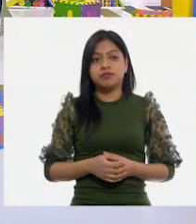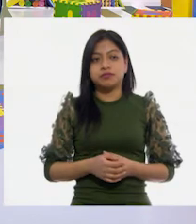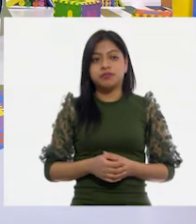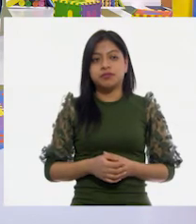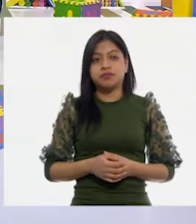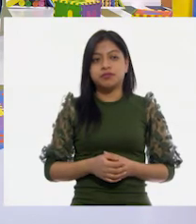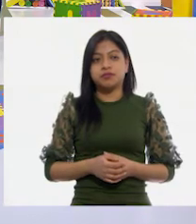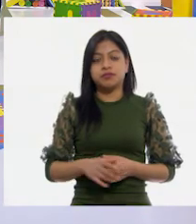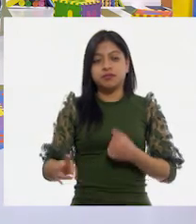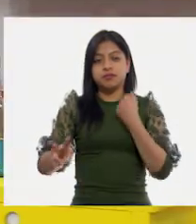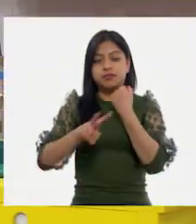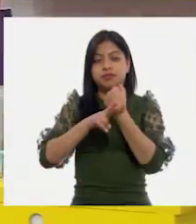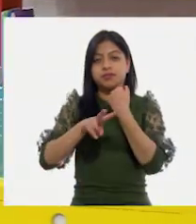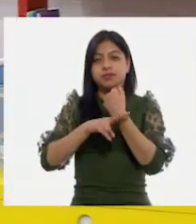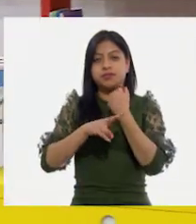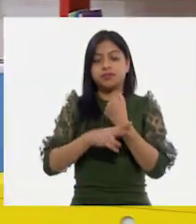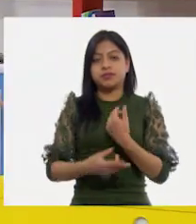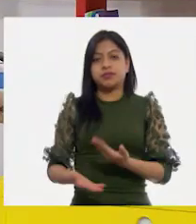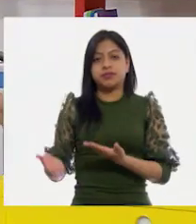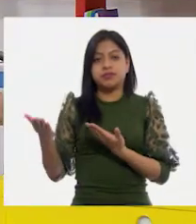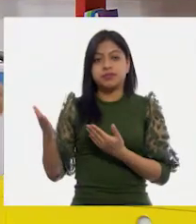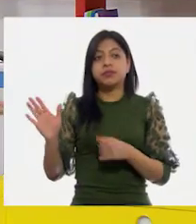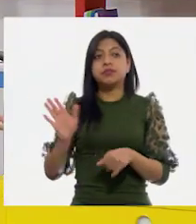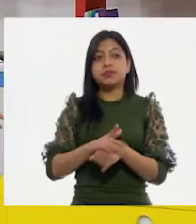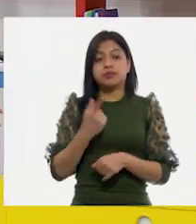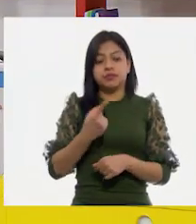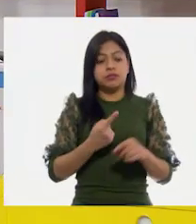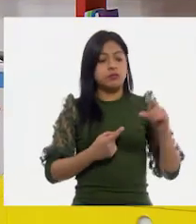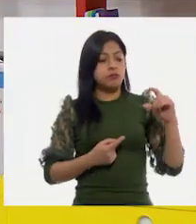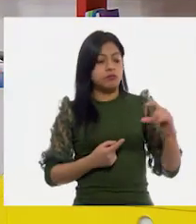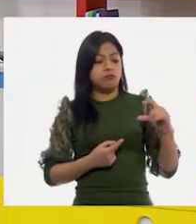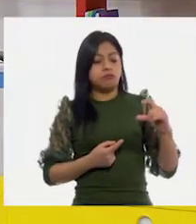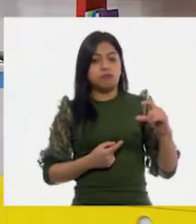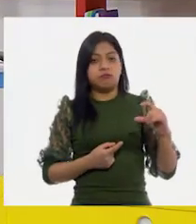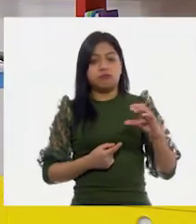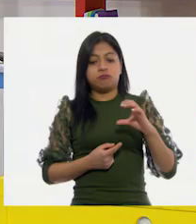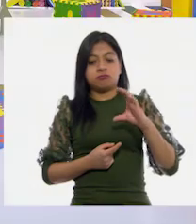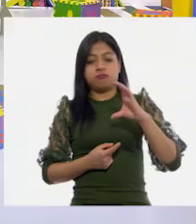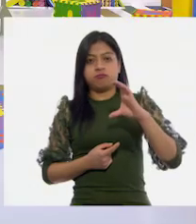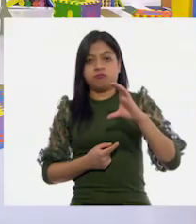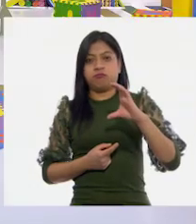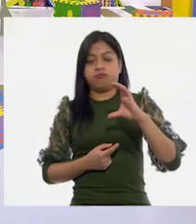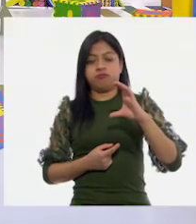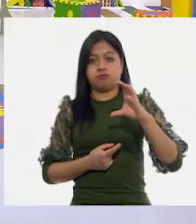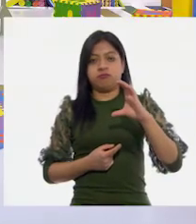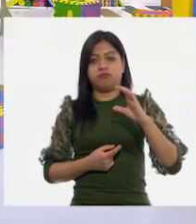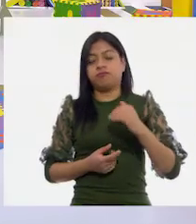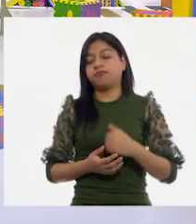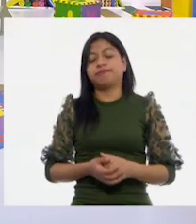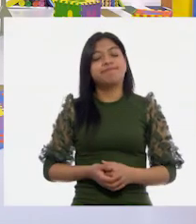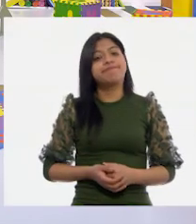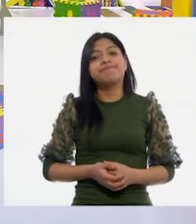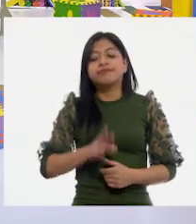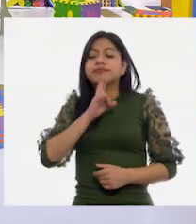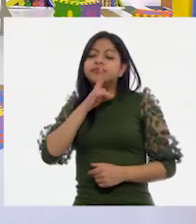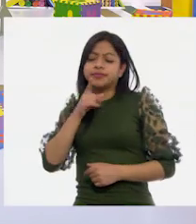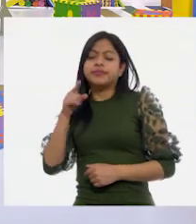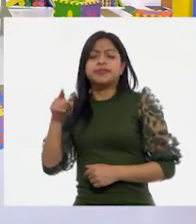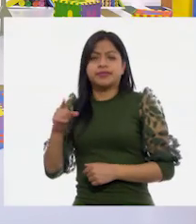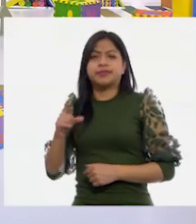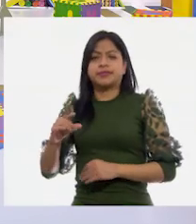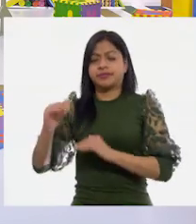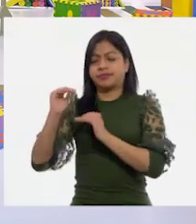este vaso. Vamos a hacerlo. Porque este vaso está muy grandote. Y con cuatro vasos, yo no sé si alcancemos a llenar eso.